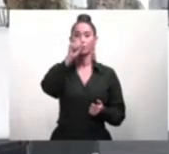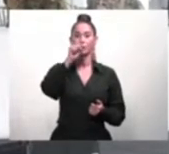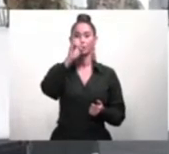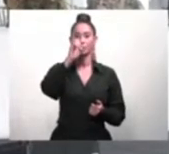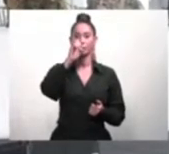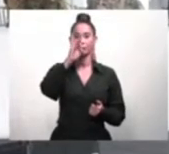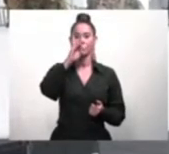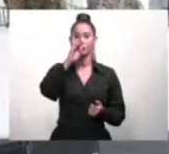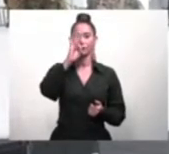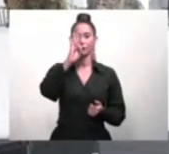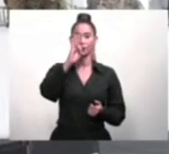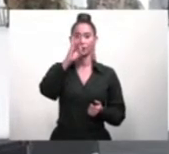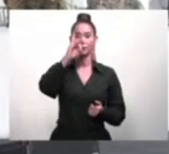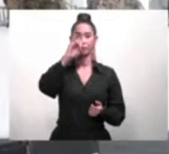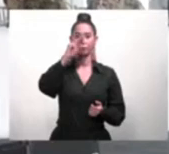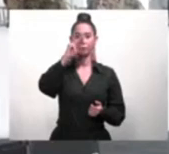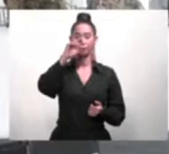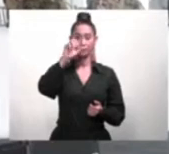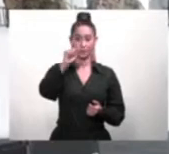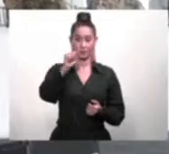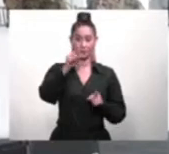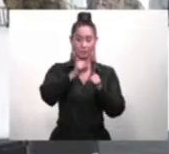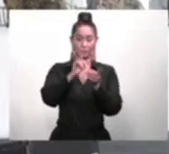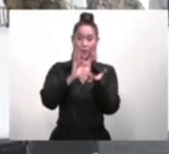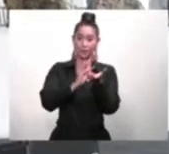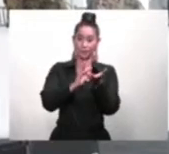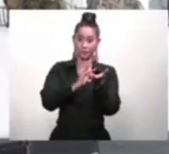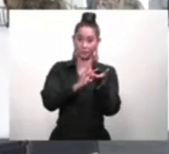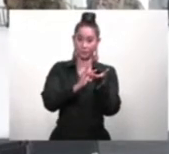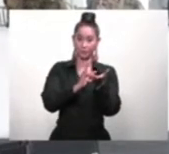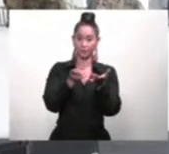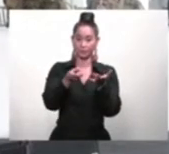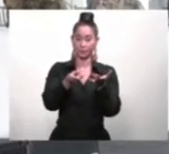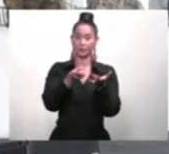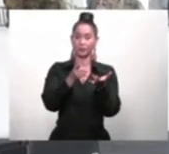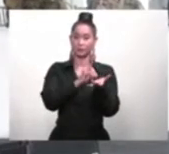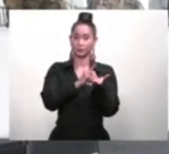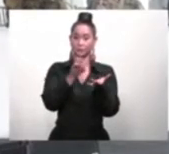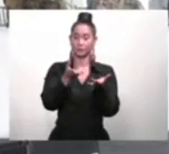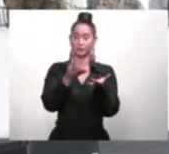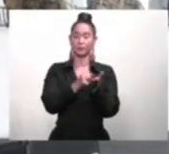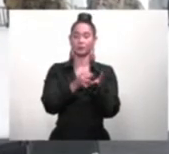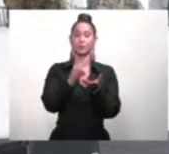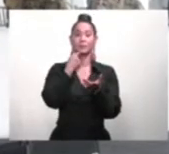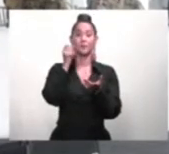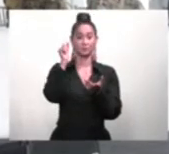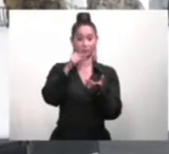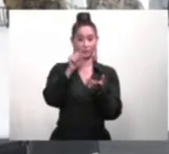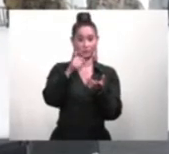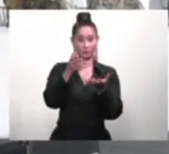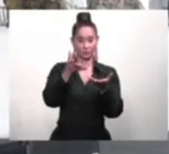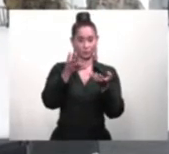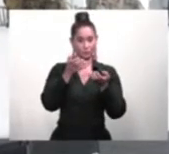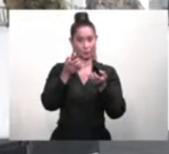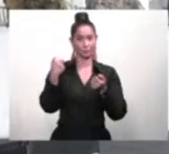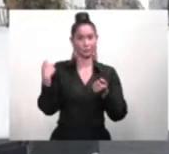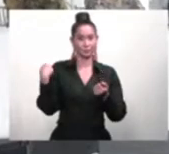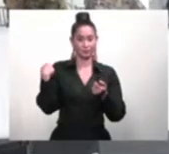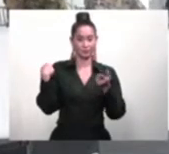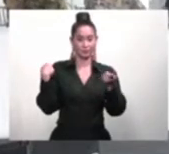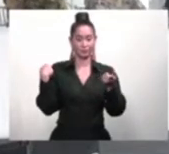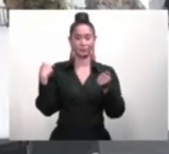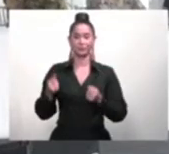personal de enfermería, quien también dice, sí, yo me vacuné.